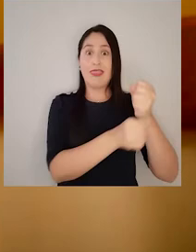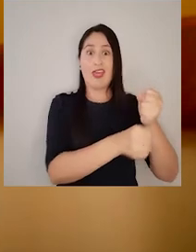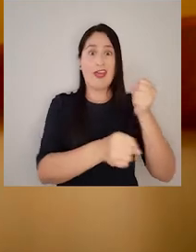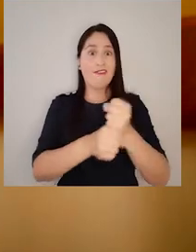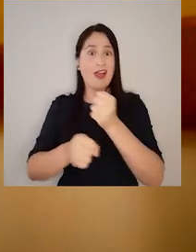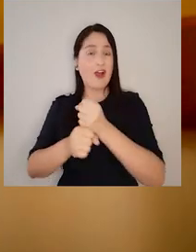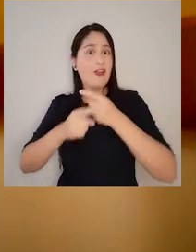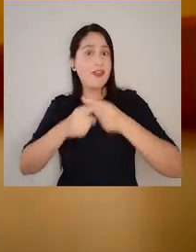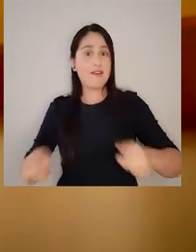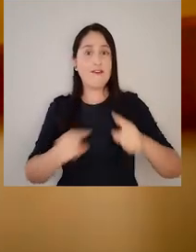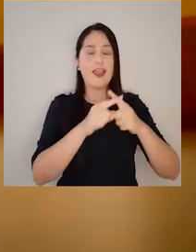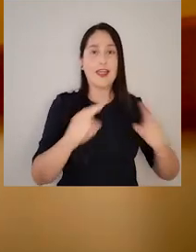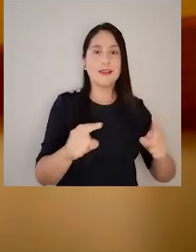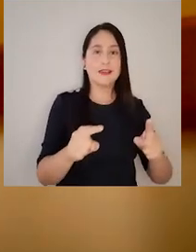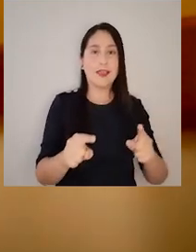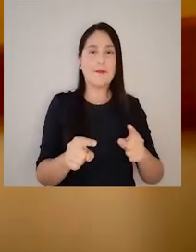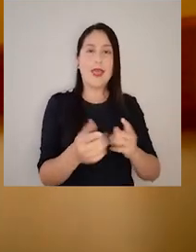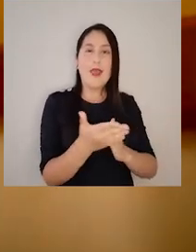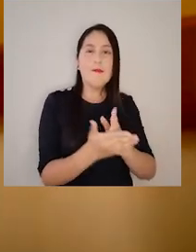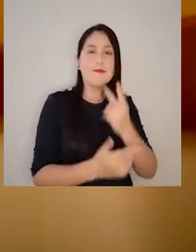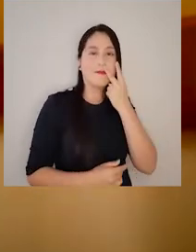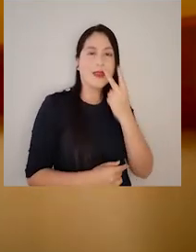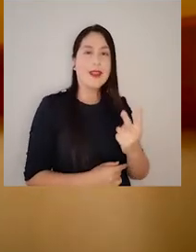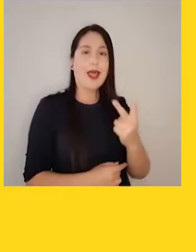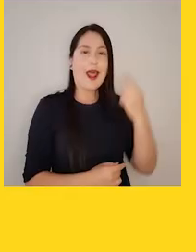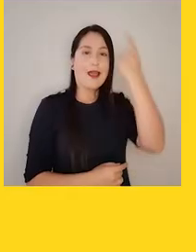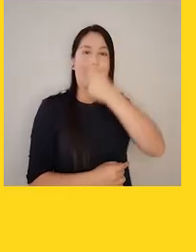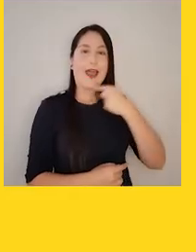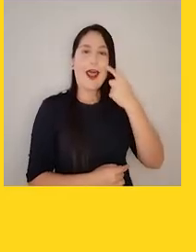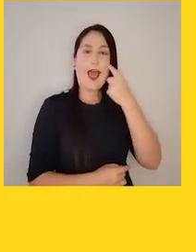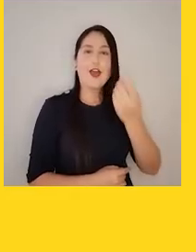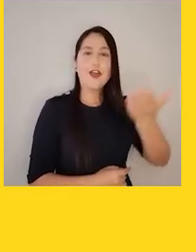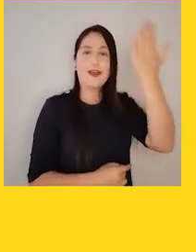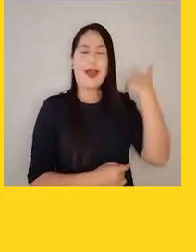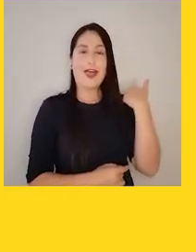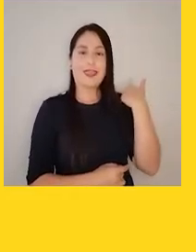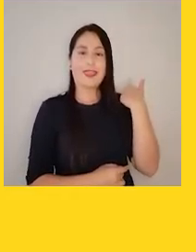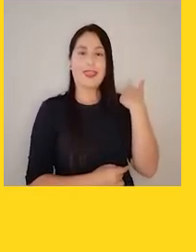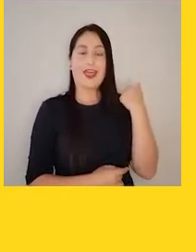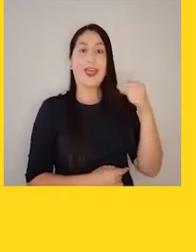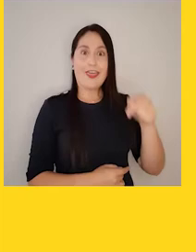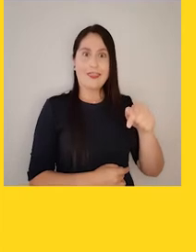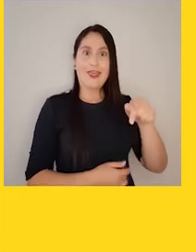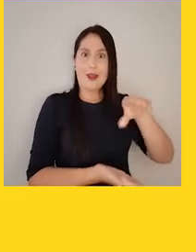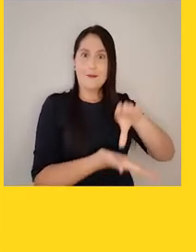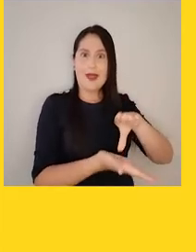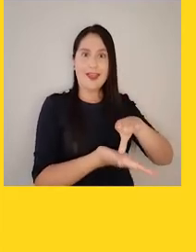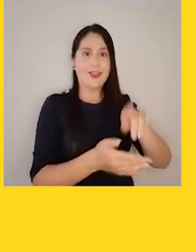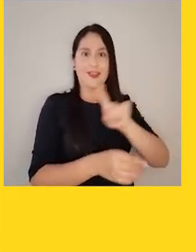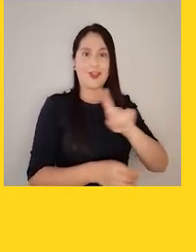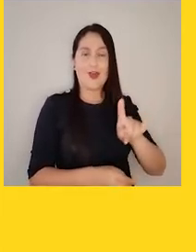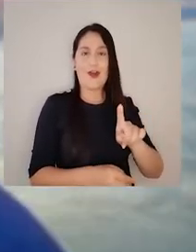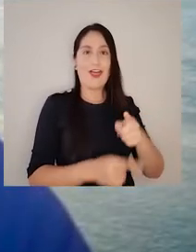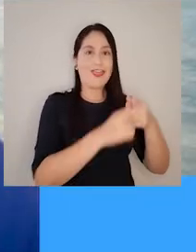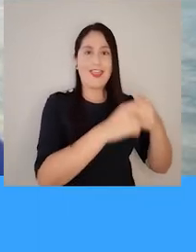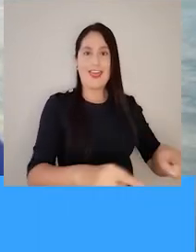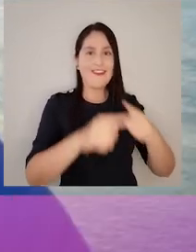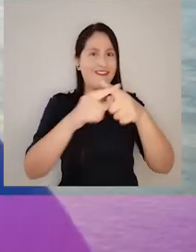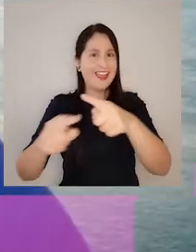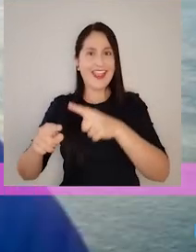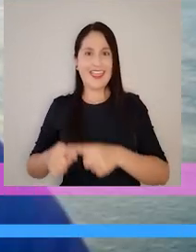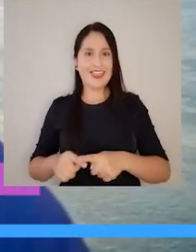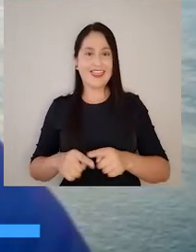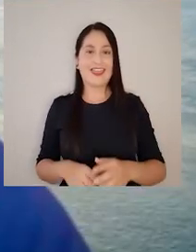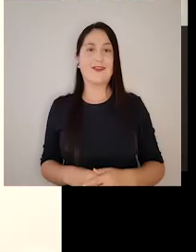Empecé a ver caras reconocidas que ya no eran solamente a nivel local, sino que eran muchísimo más transversal. Fue muy